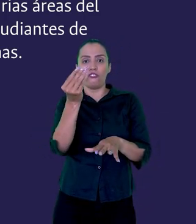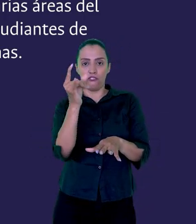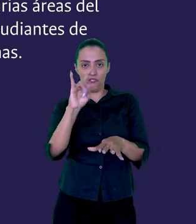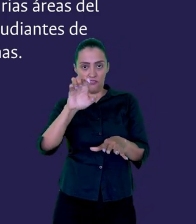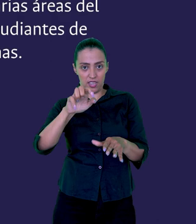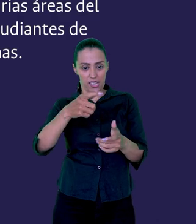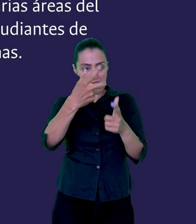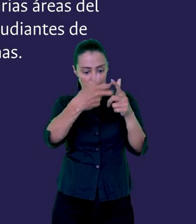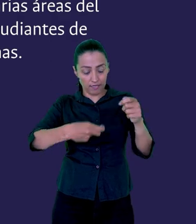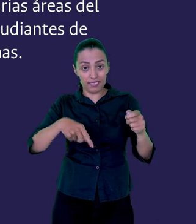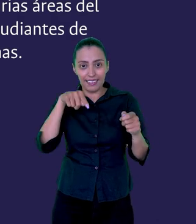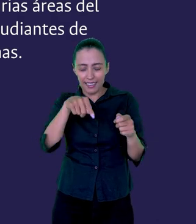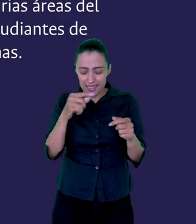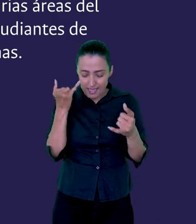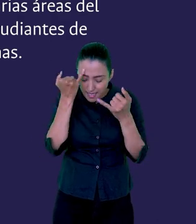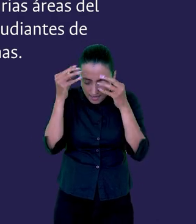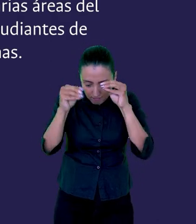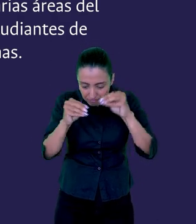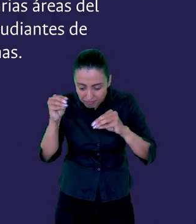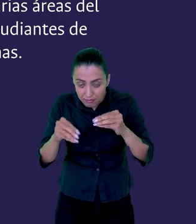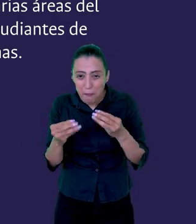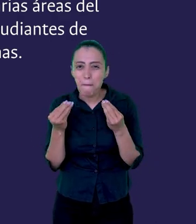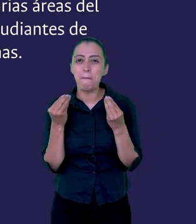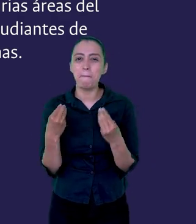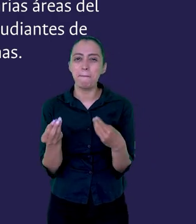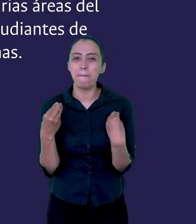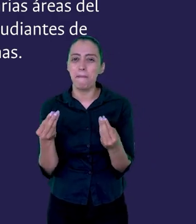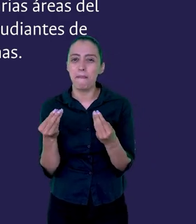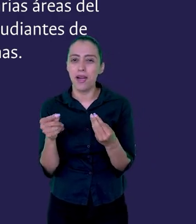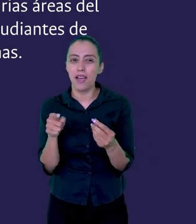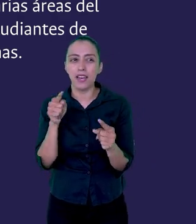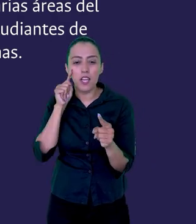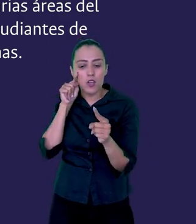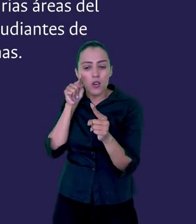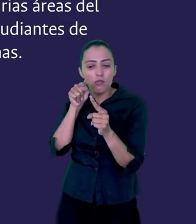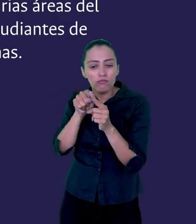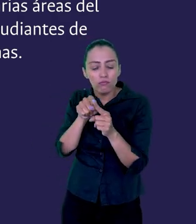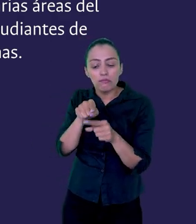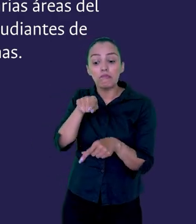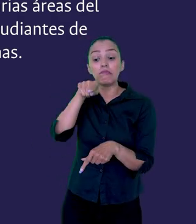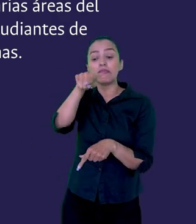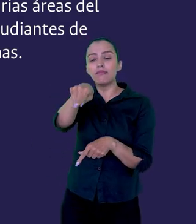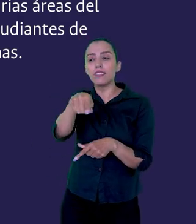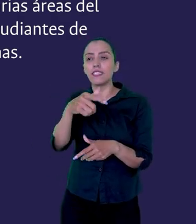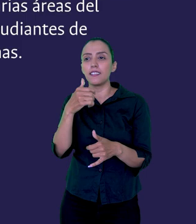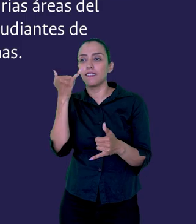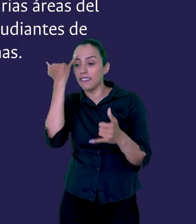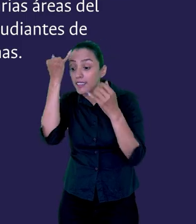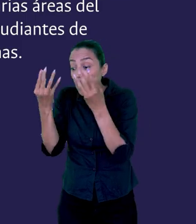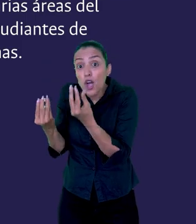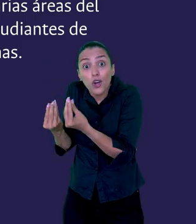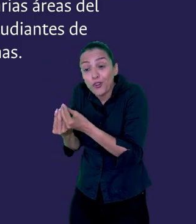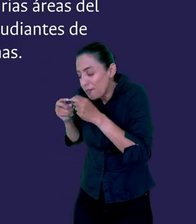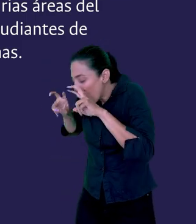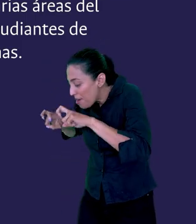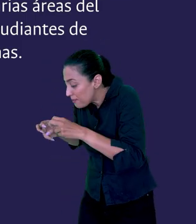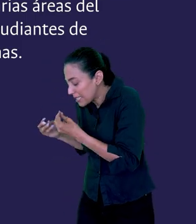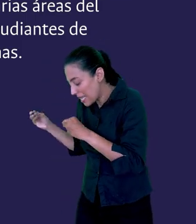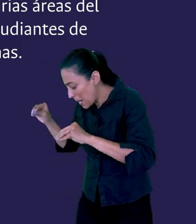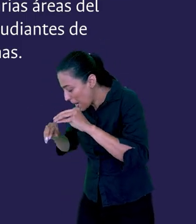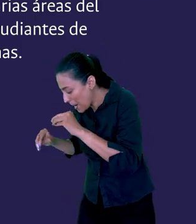plagas en árboles, los cuales son utilizados próximamente para propuestas a través de semilleros que